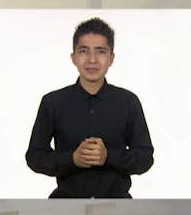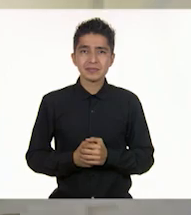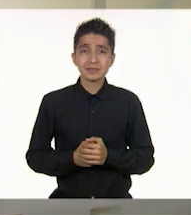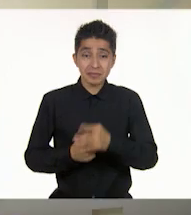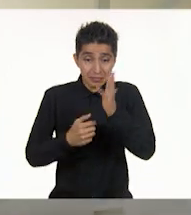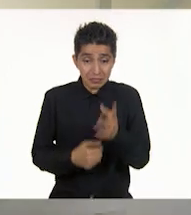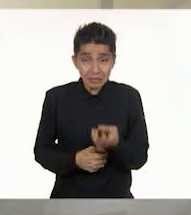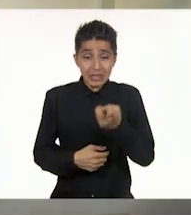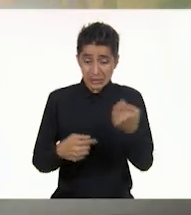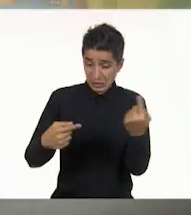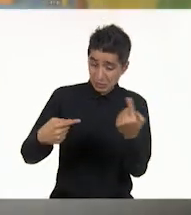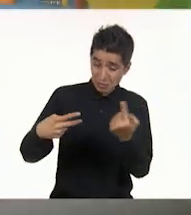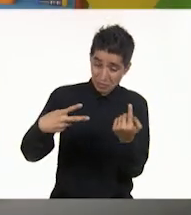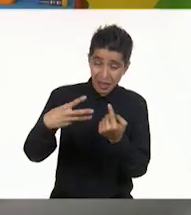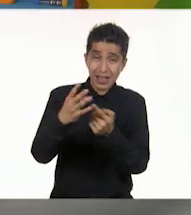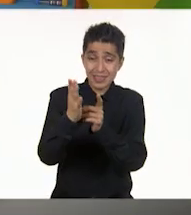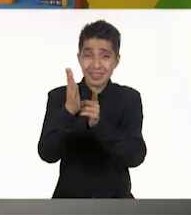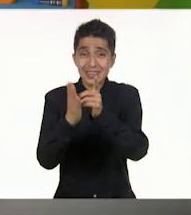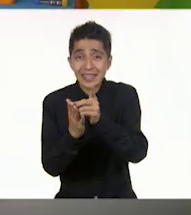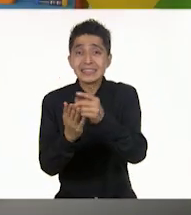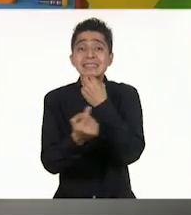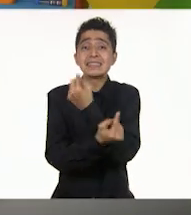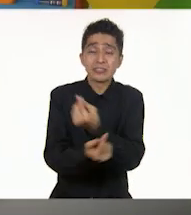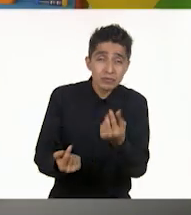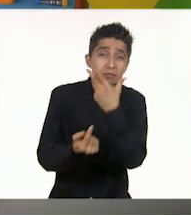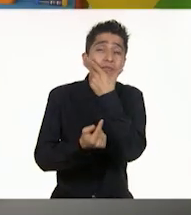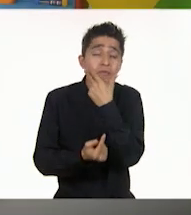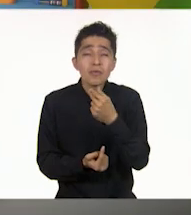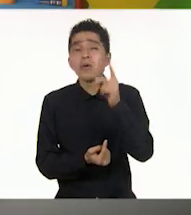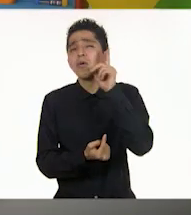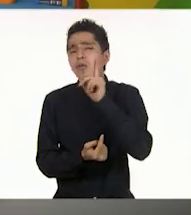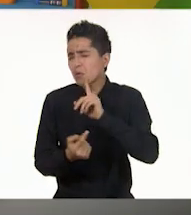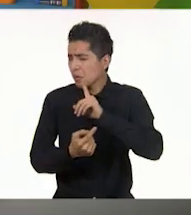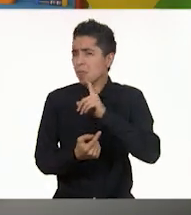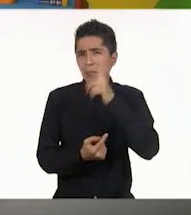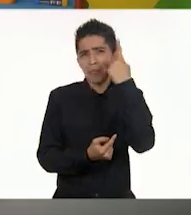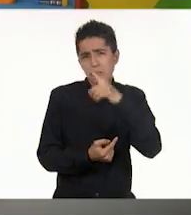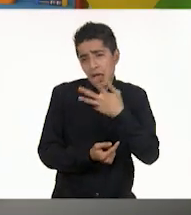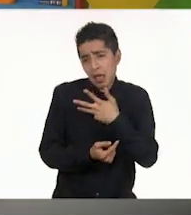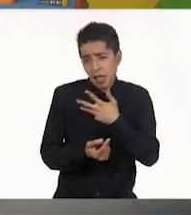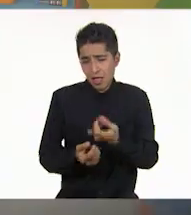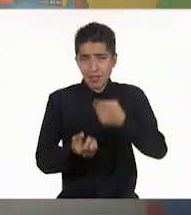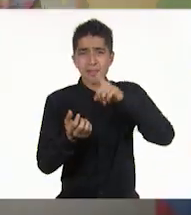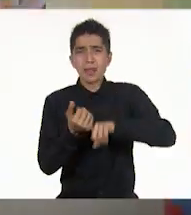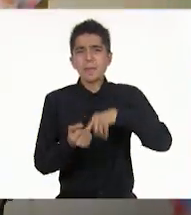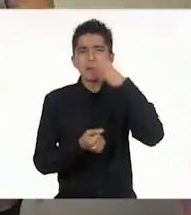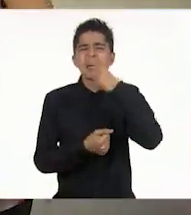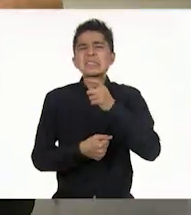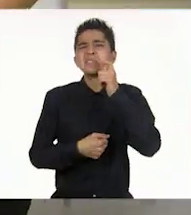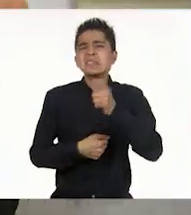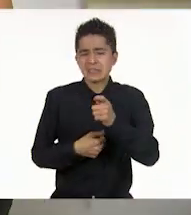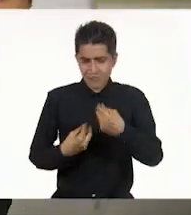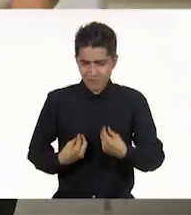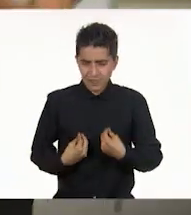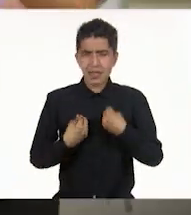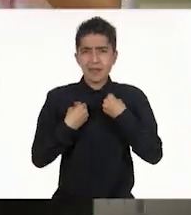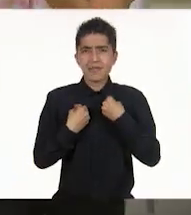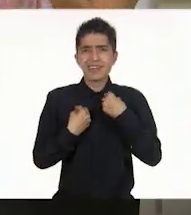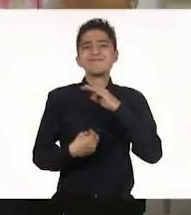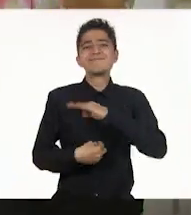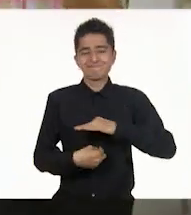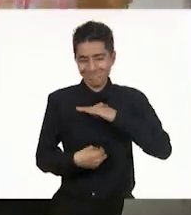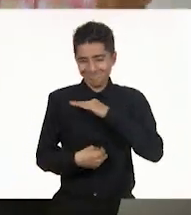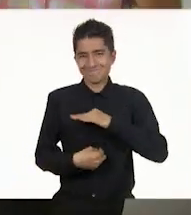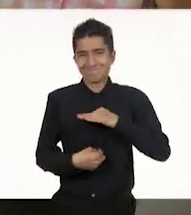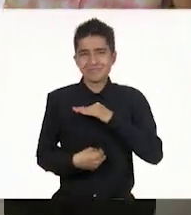Estos son los derechos de las niñas y de los niños que tenemos para vivir y ser